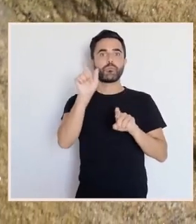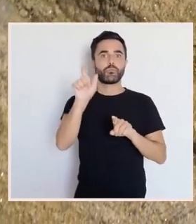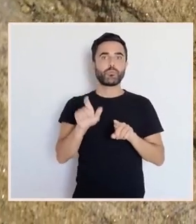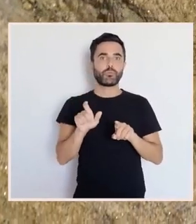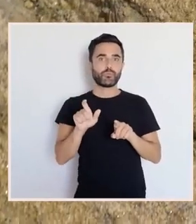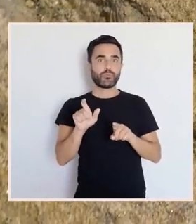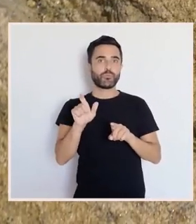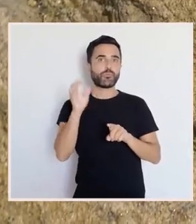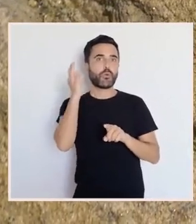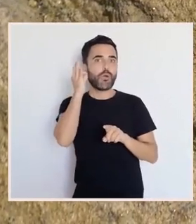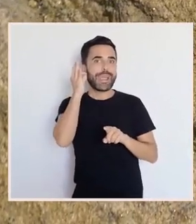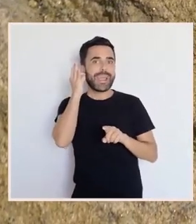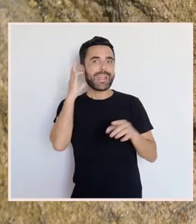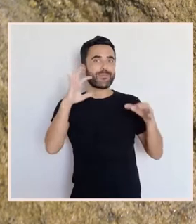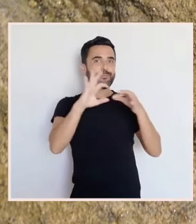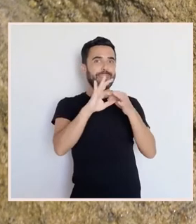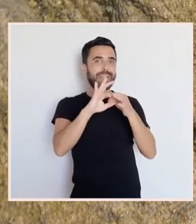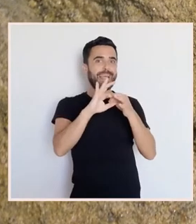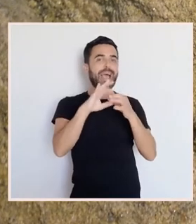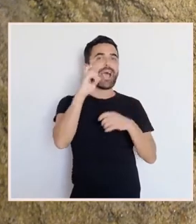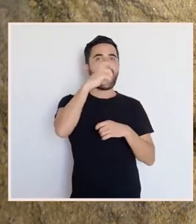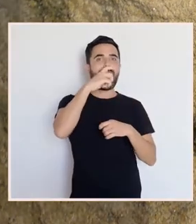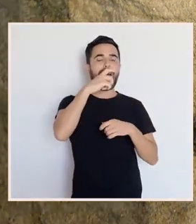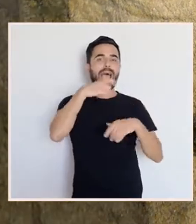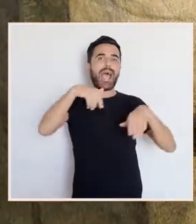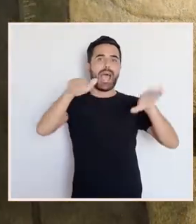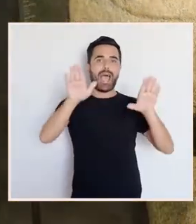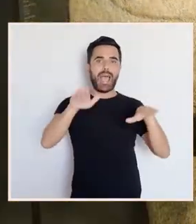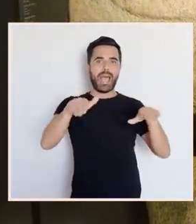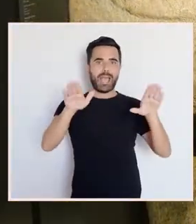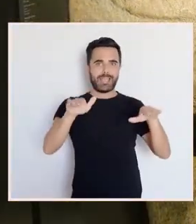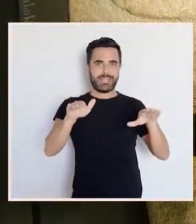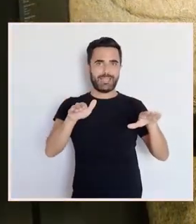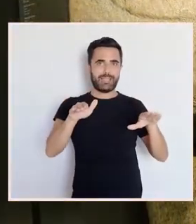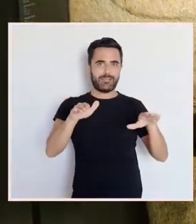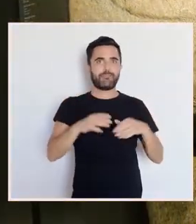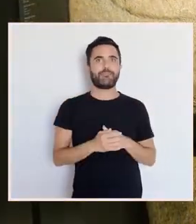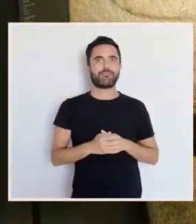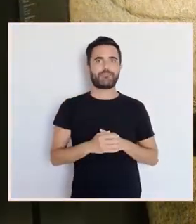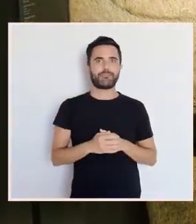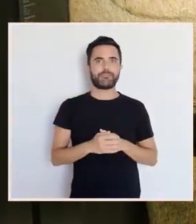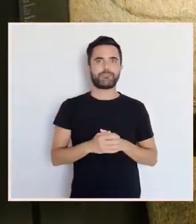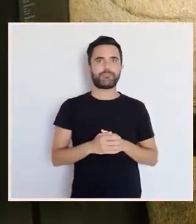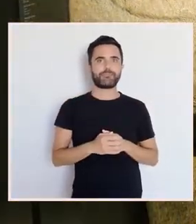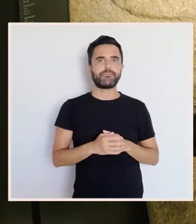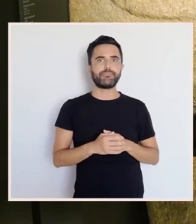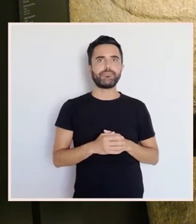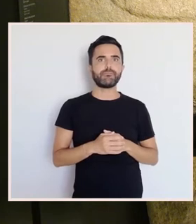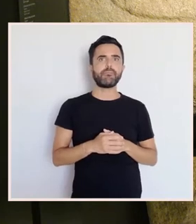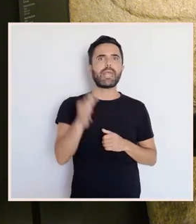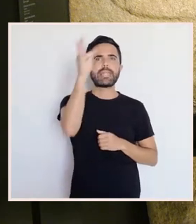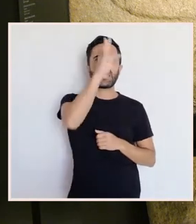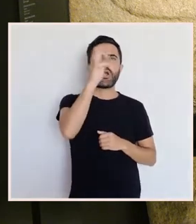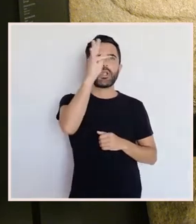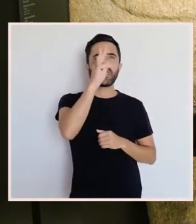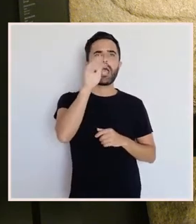muller, mitad ave, normalmente águia. Que lle pasa esta teoría? Por que é desbotada por montos